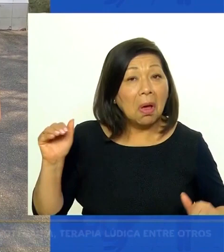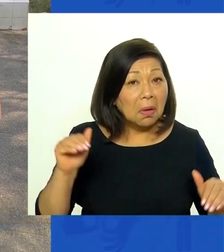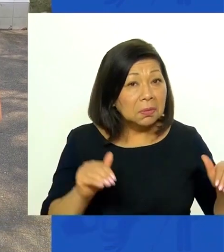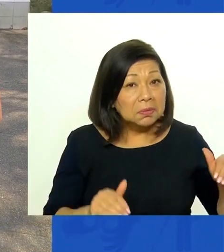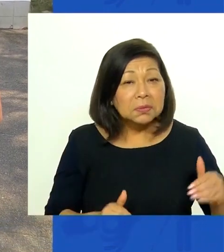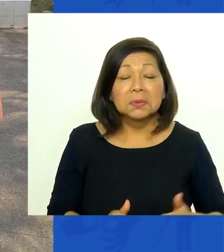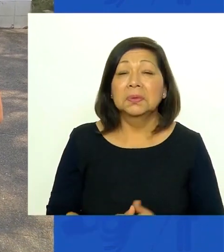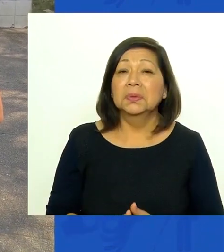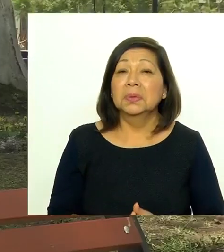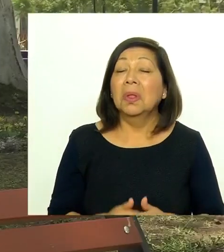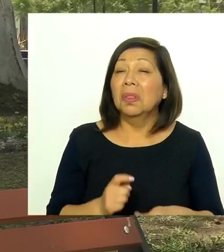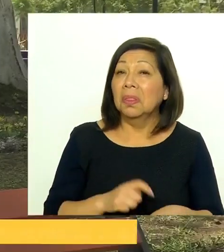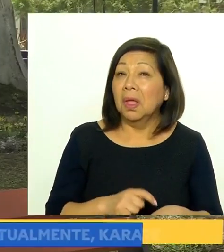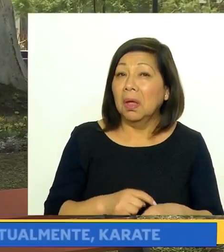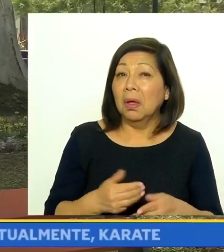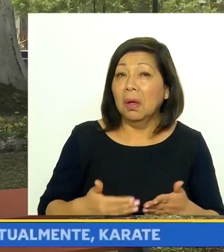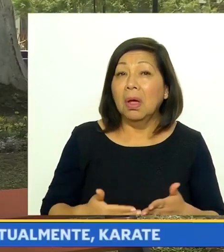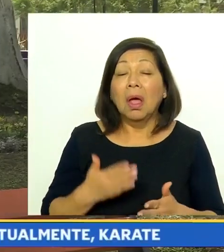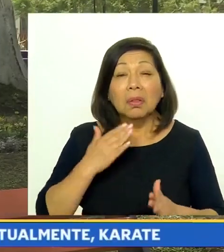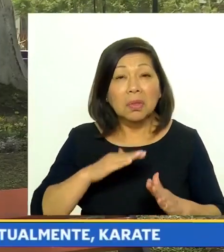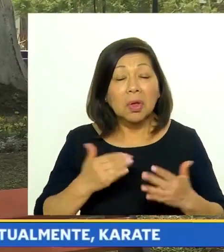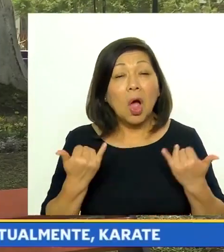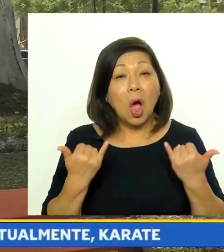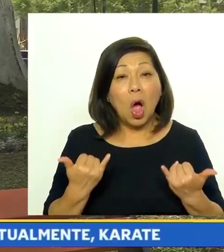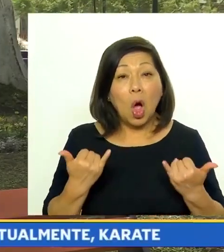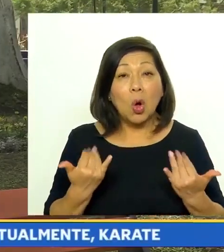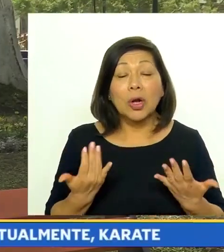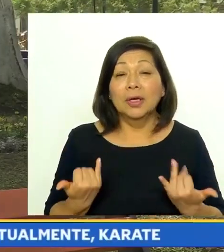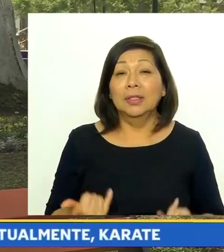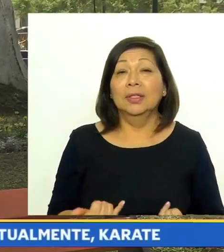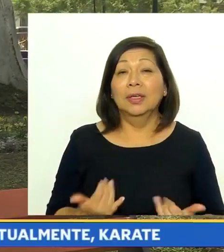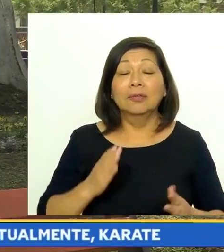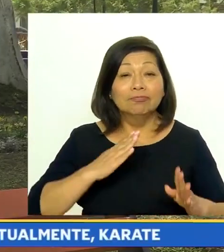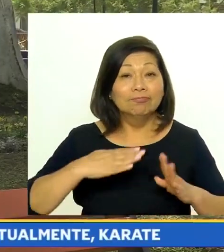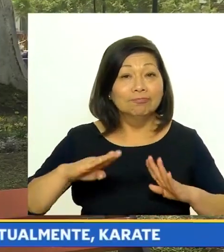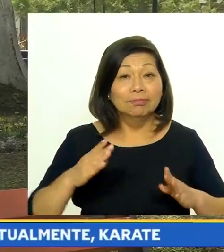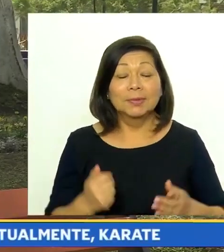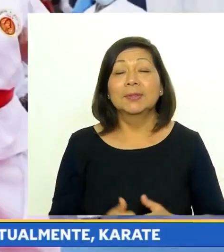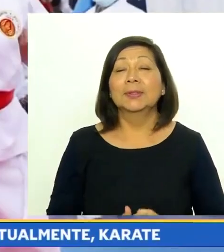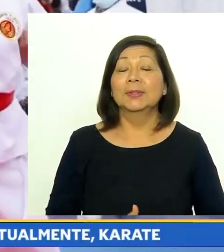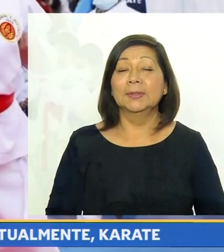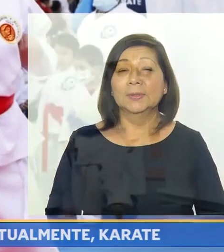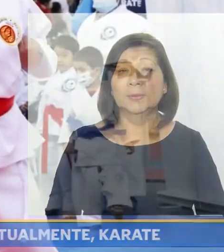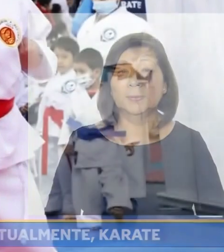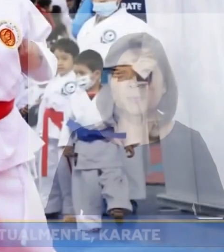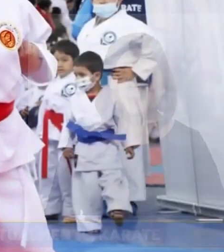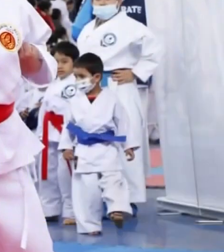en natación, en un tiempo estuvo en taekwondo y actualmente que está en karate.